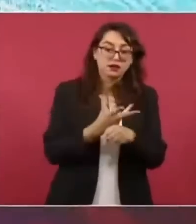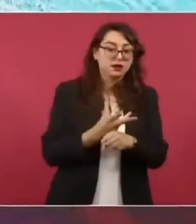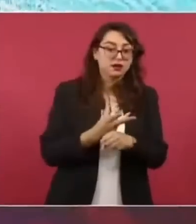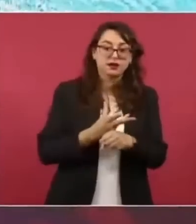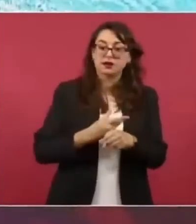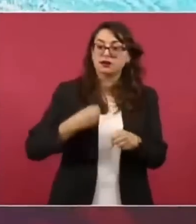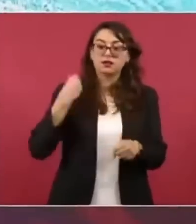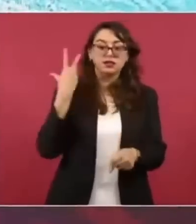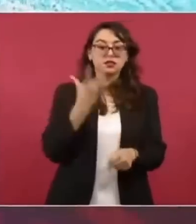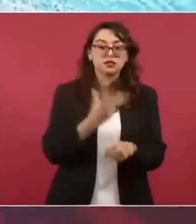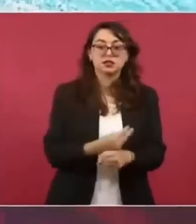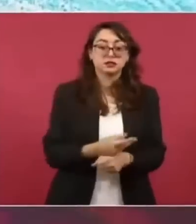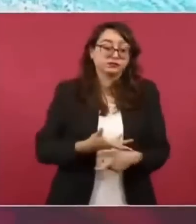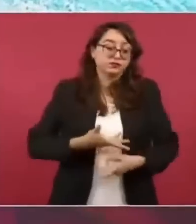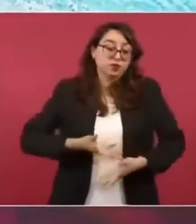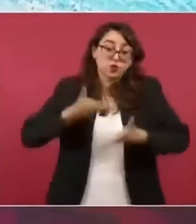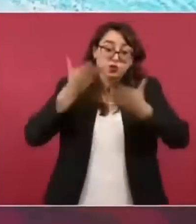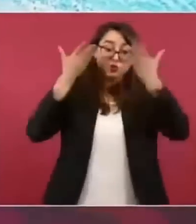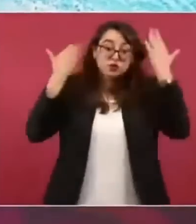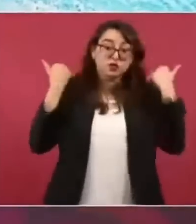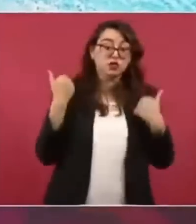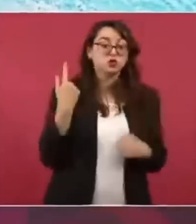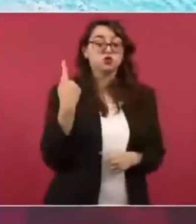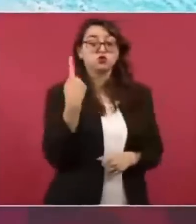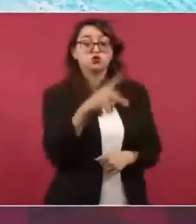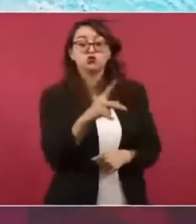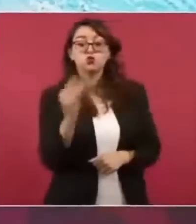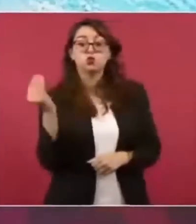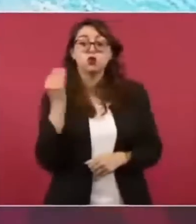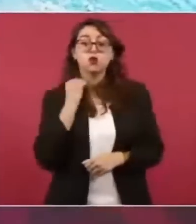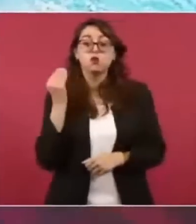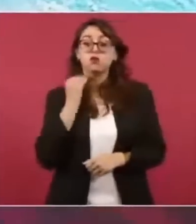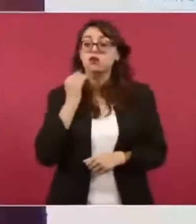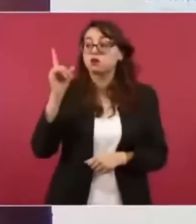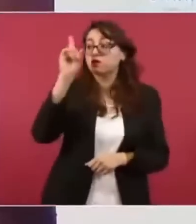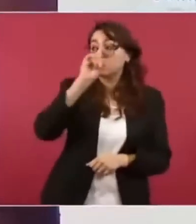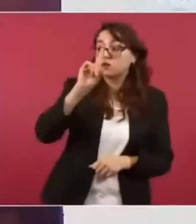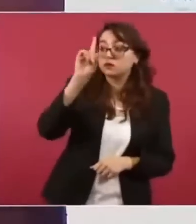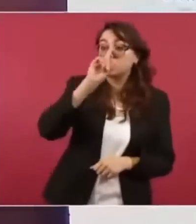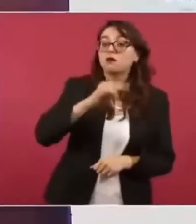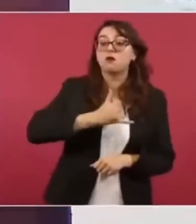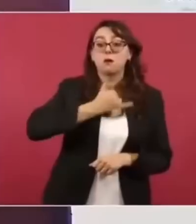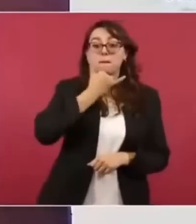a que los abogados este o asesores expertos